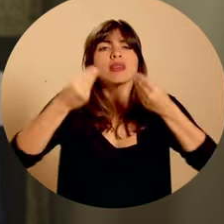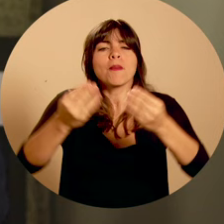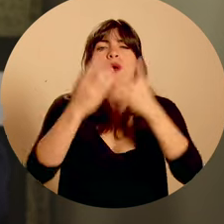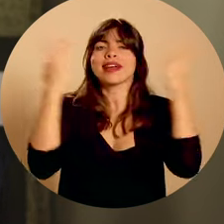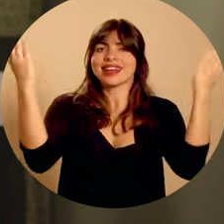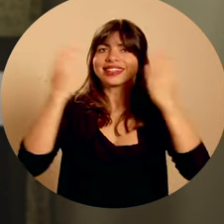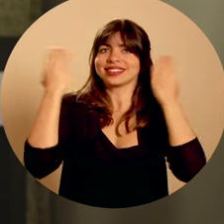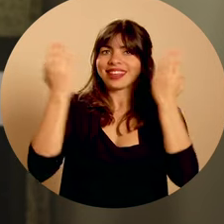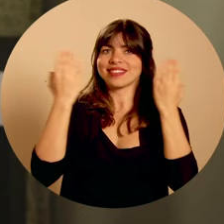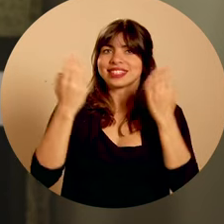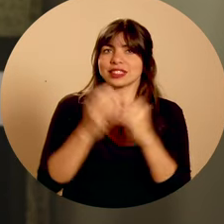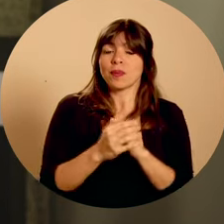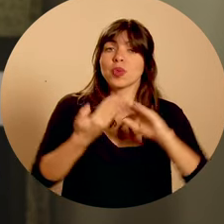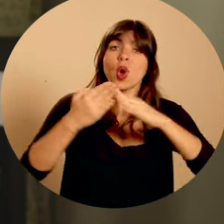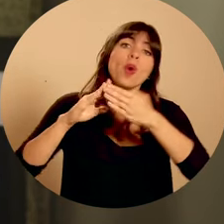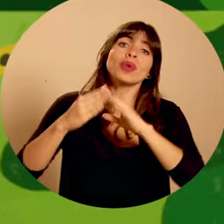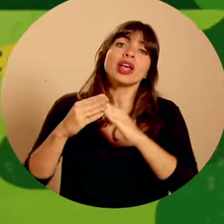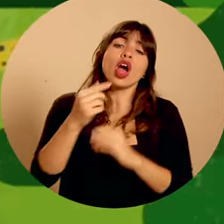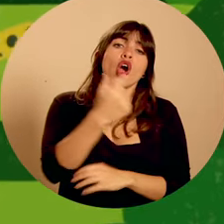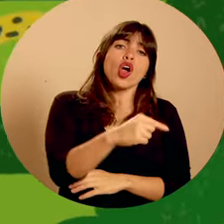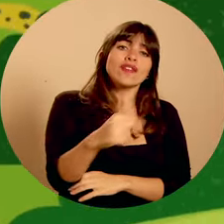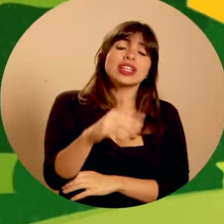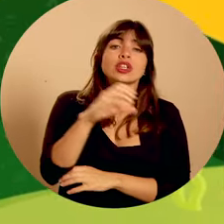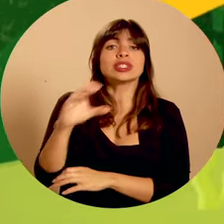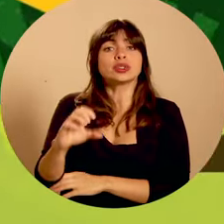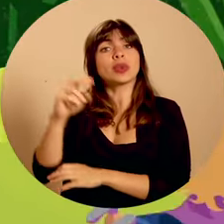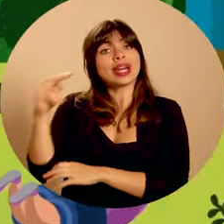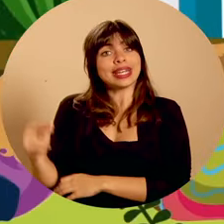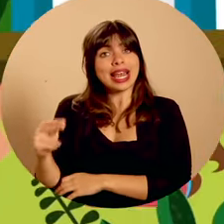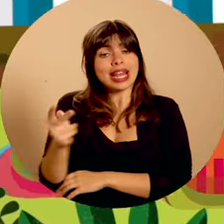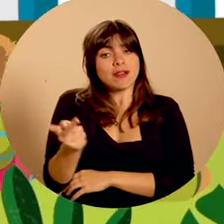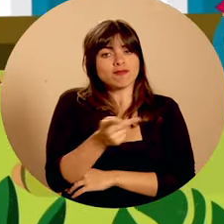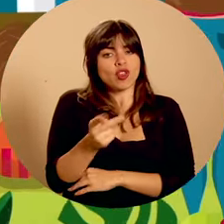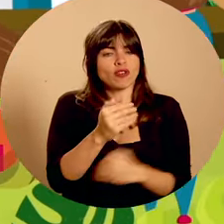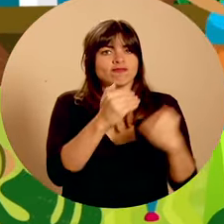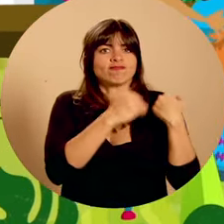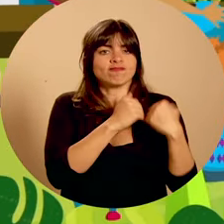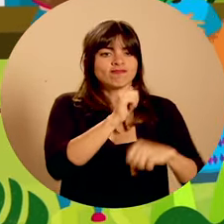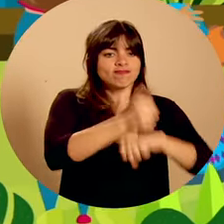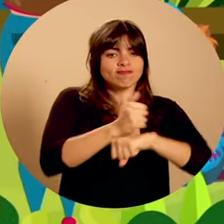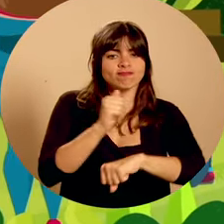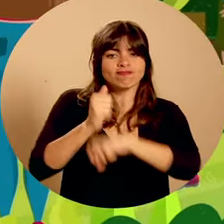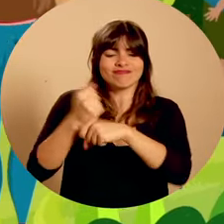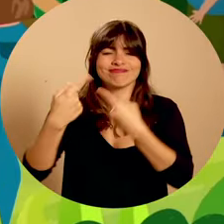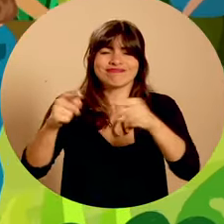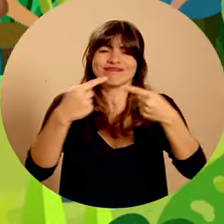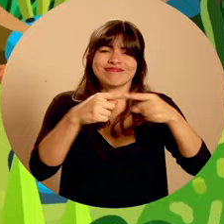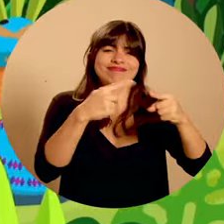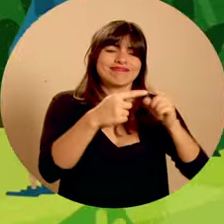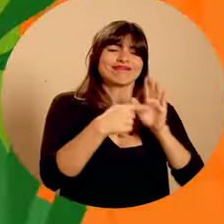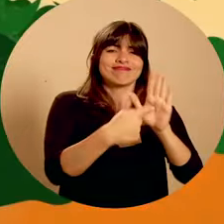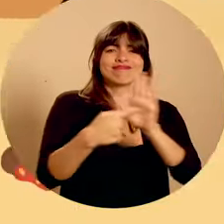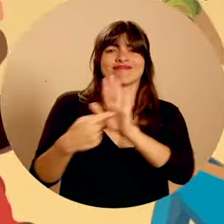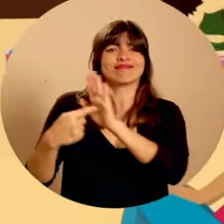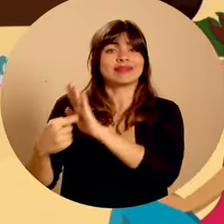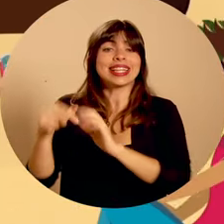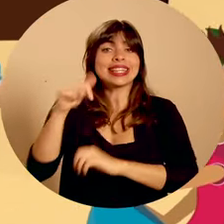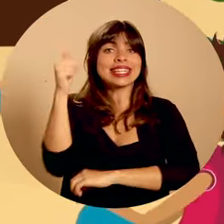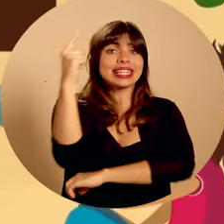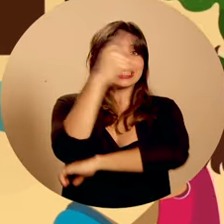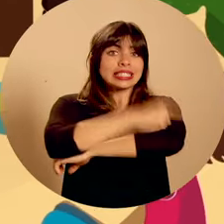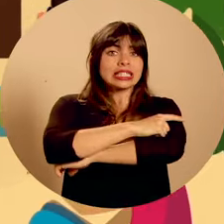esta gran celebración. Las comunidades de Golfito y Ciudad Neili serán los territorios sede de toda clase de espectáculos.